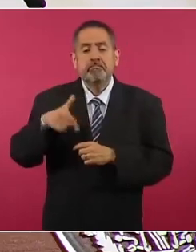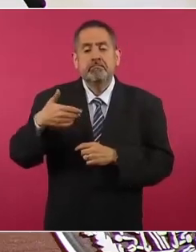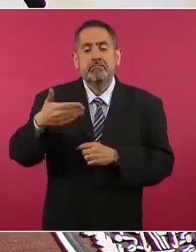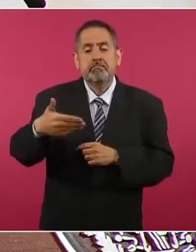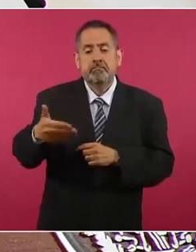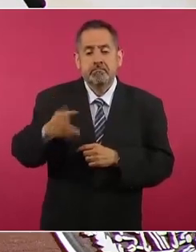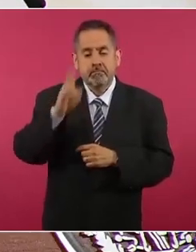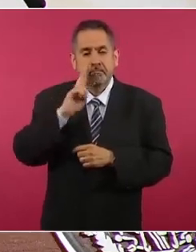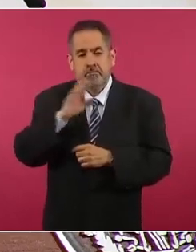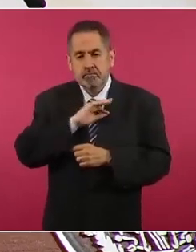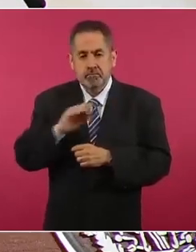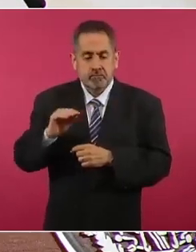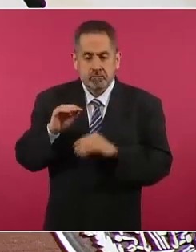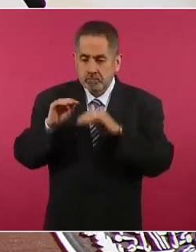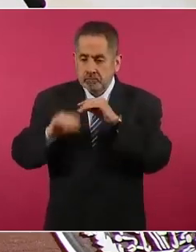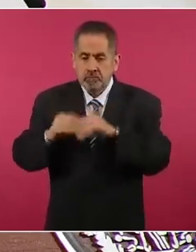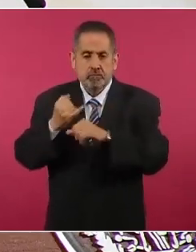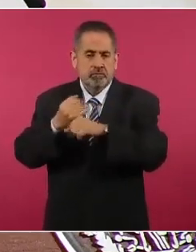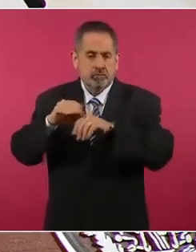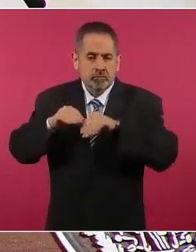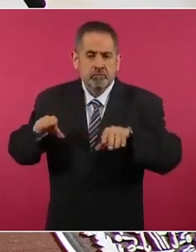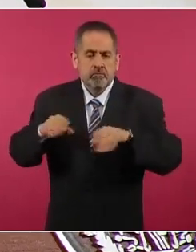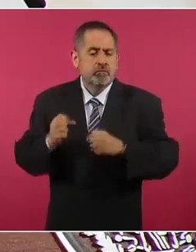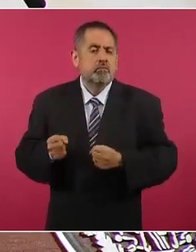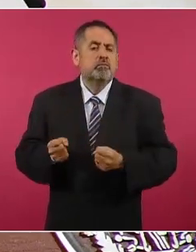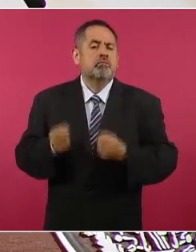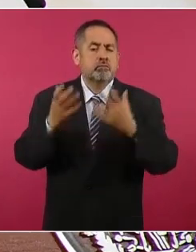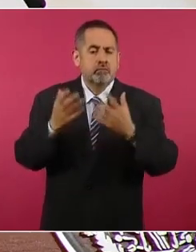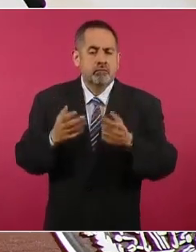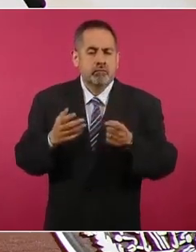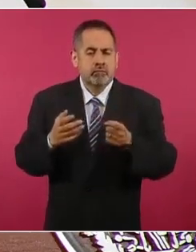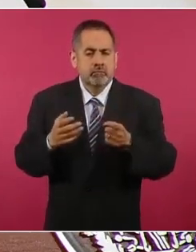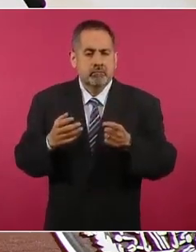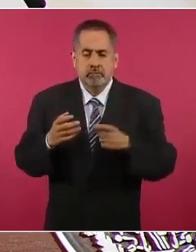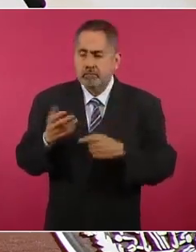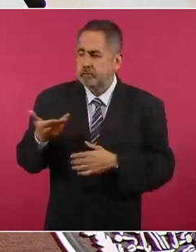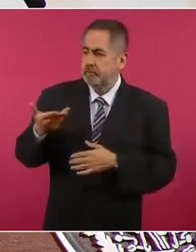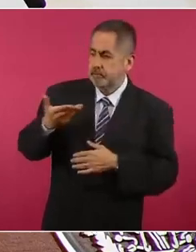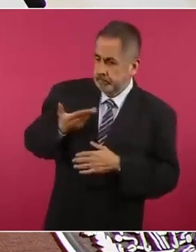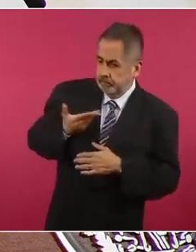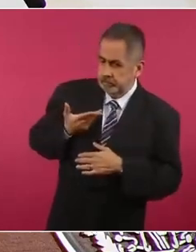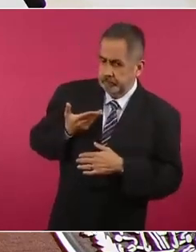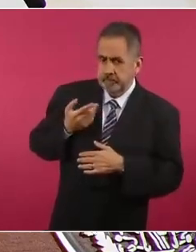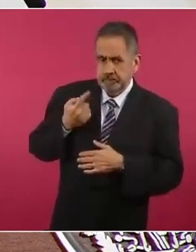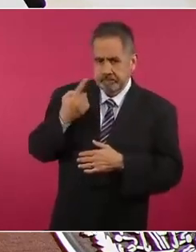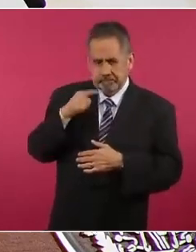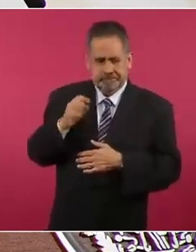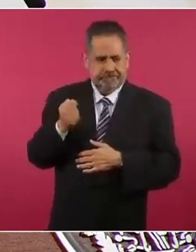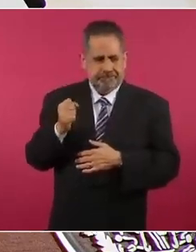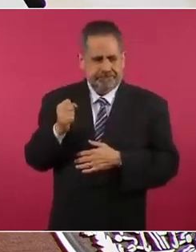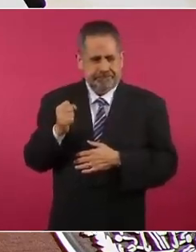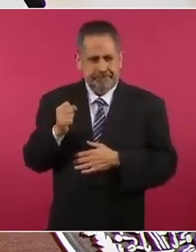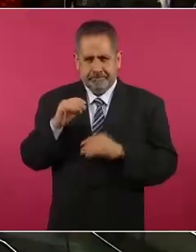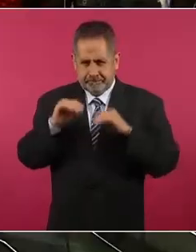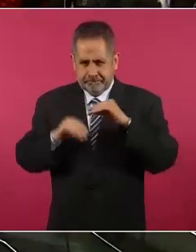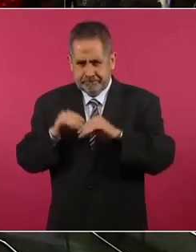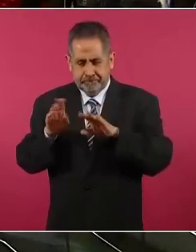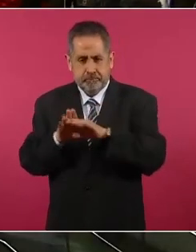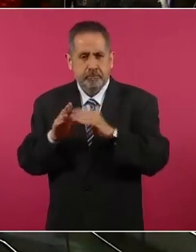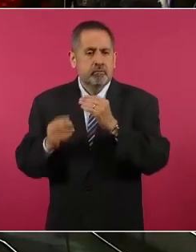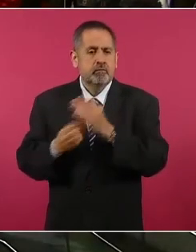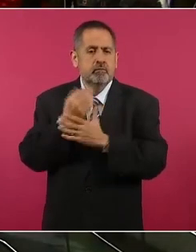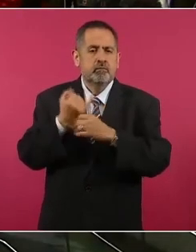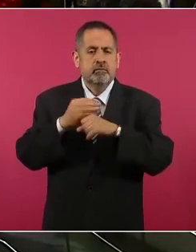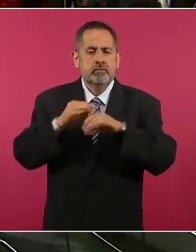podríamos actualizar el informe de lo que él nos solicitó para septiembre y podemos tener un nuevo